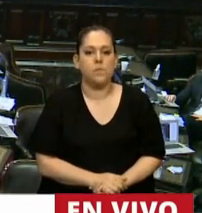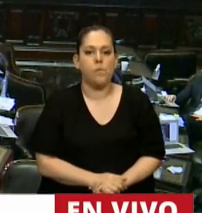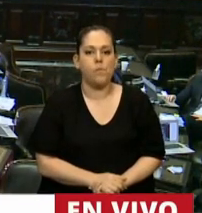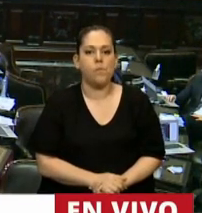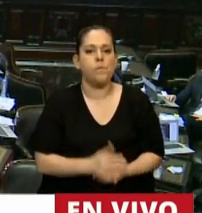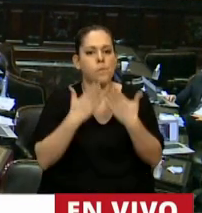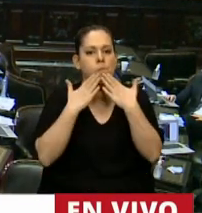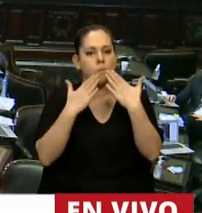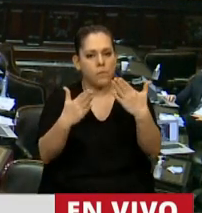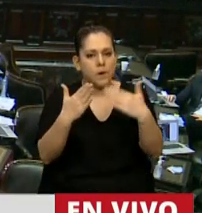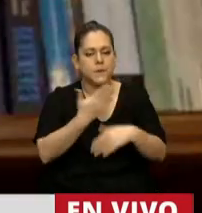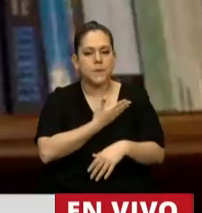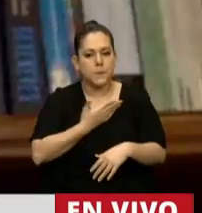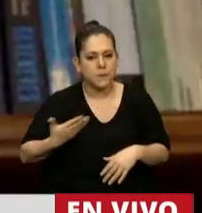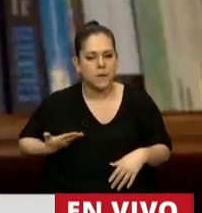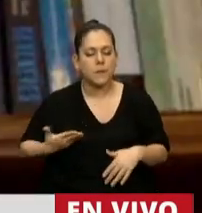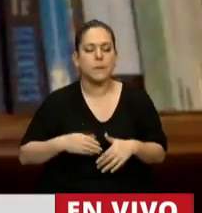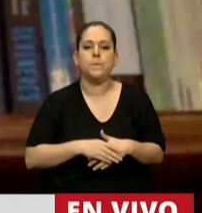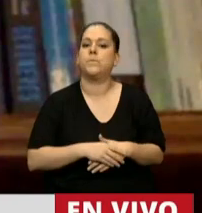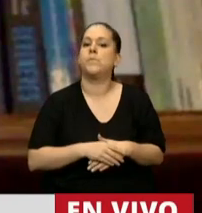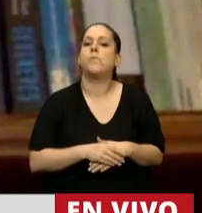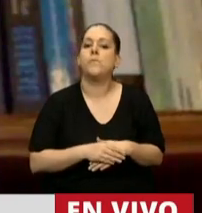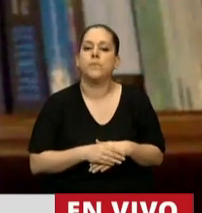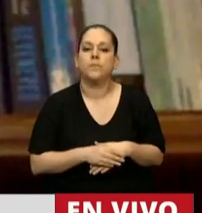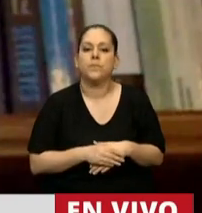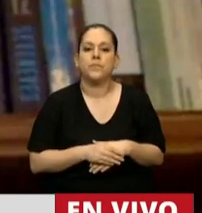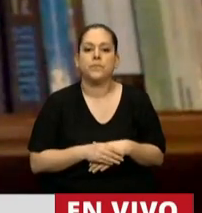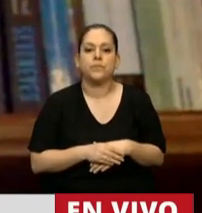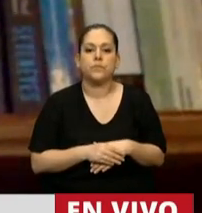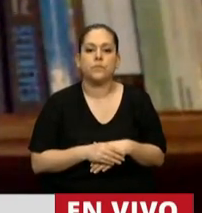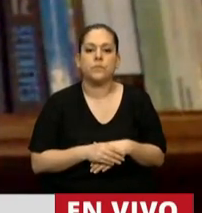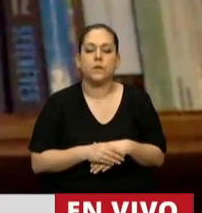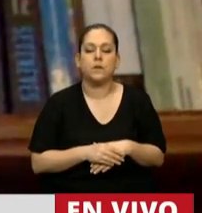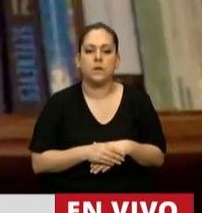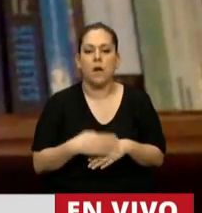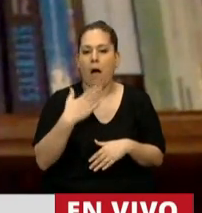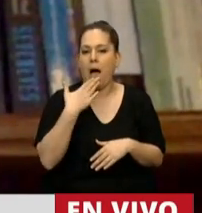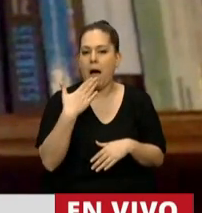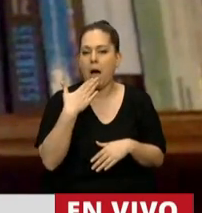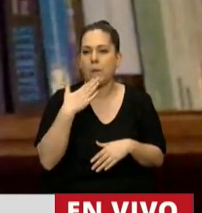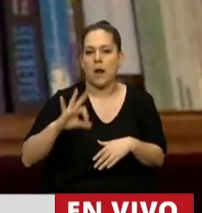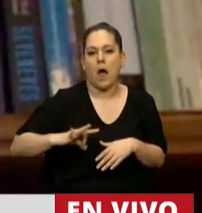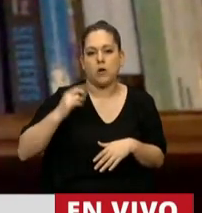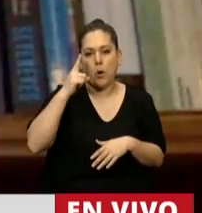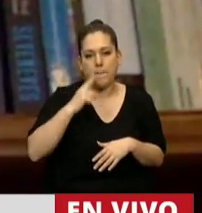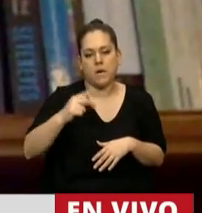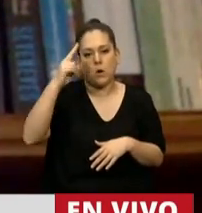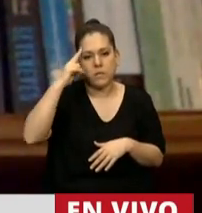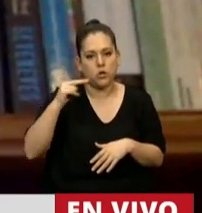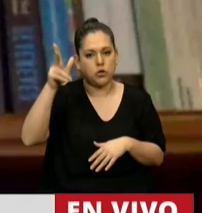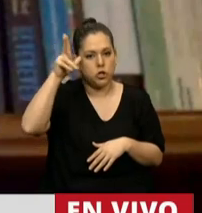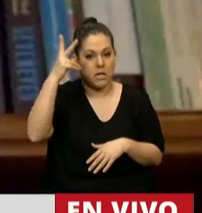Gracias, Presidente. Presidente, en abril de 1982,